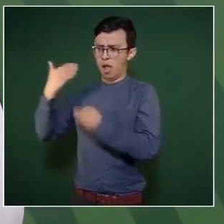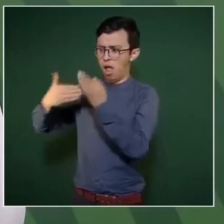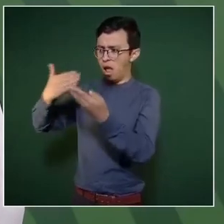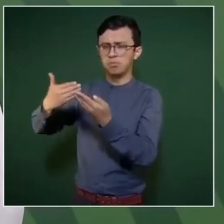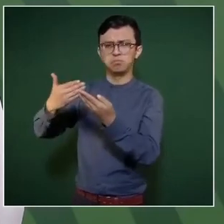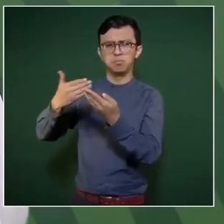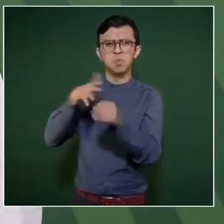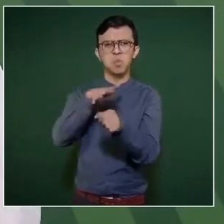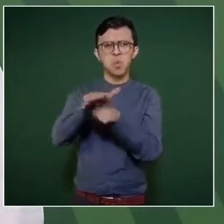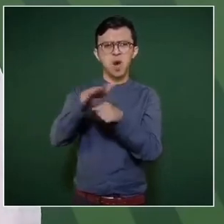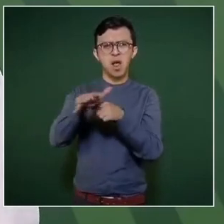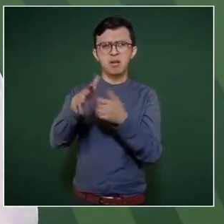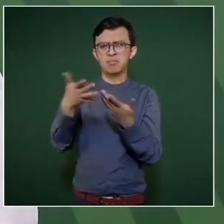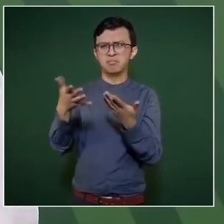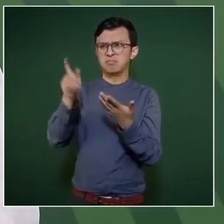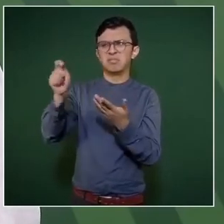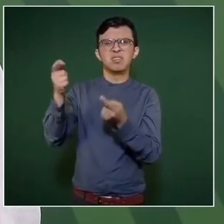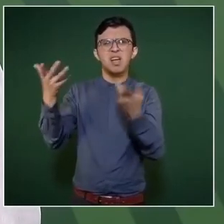¿De dónde?